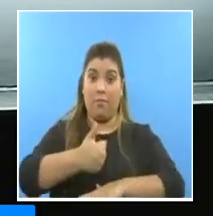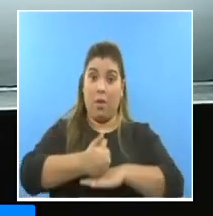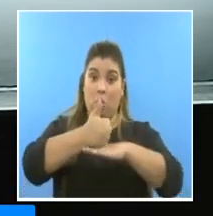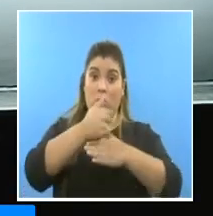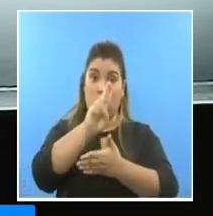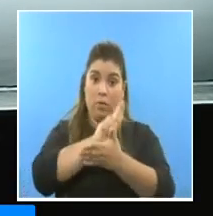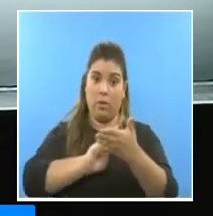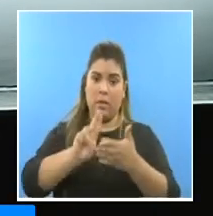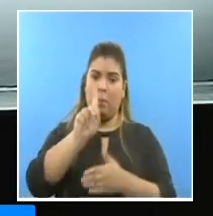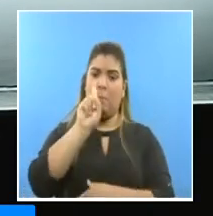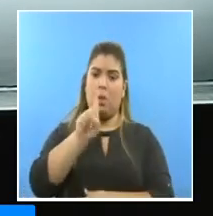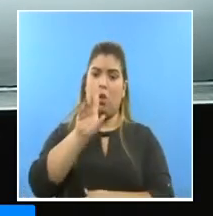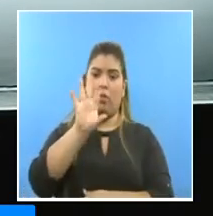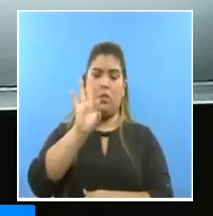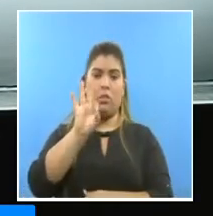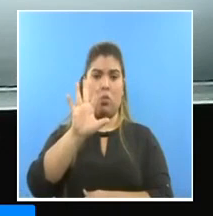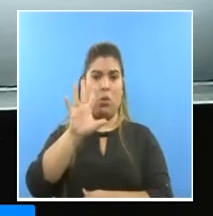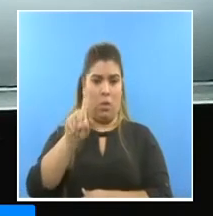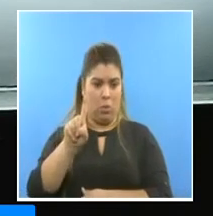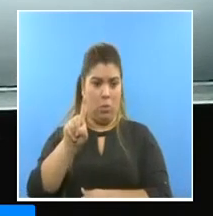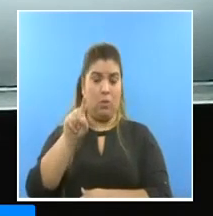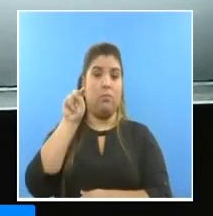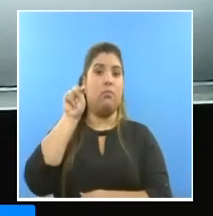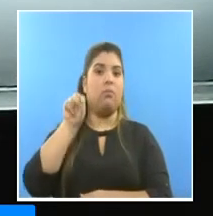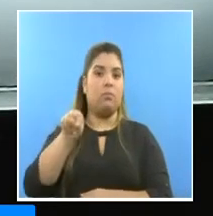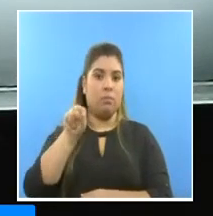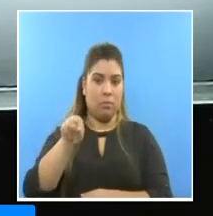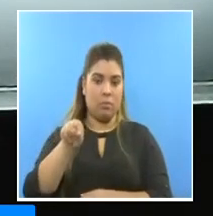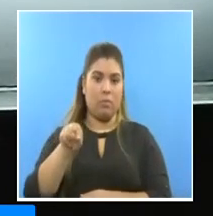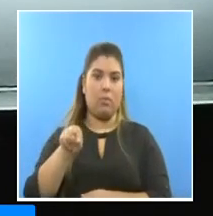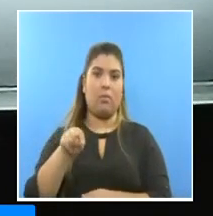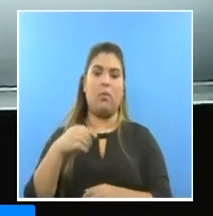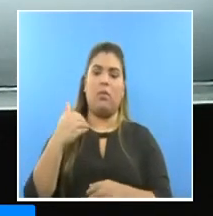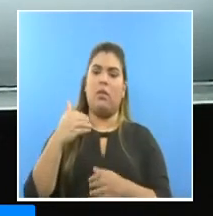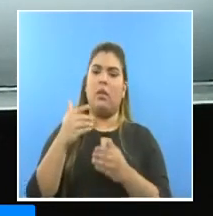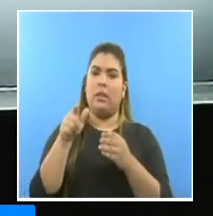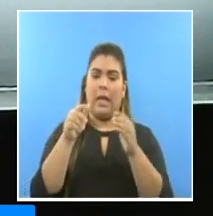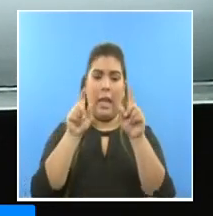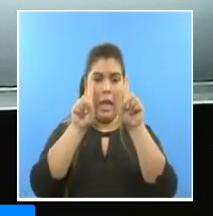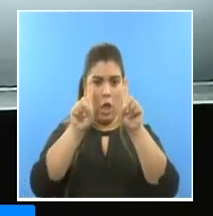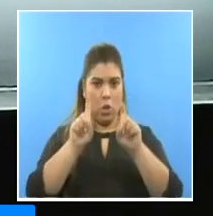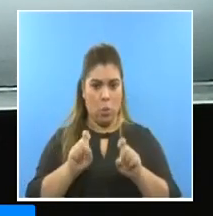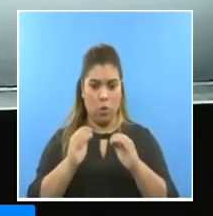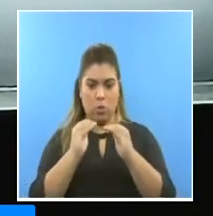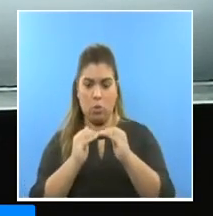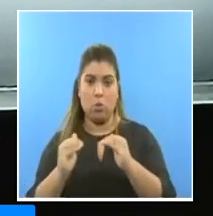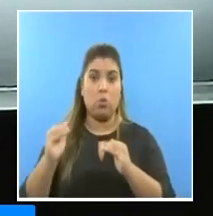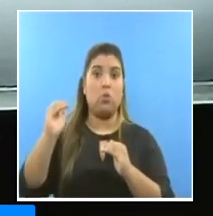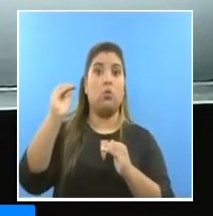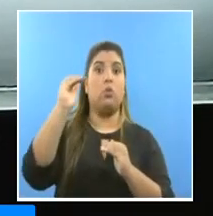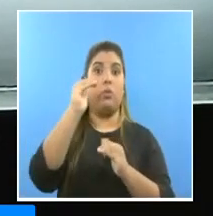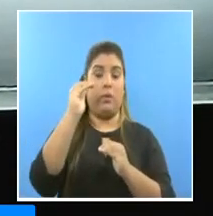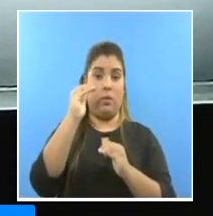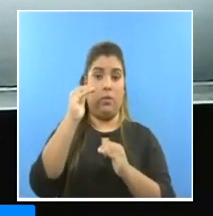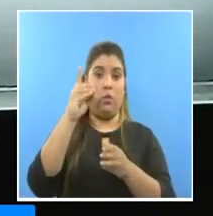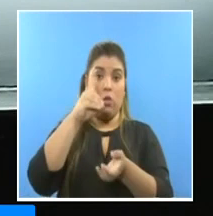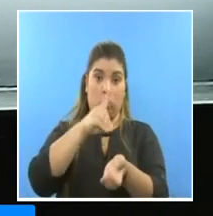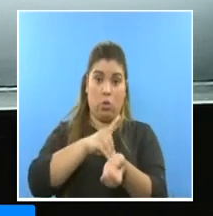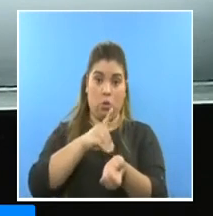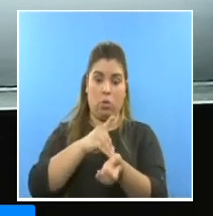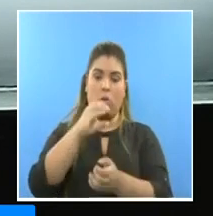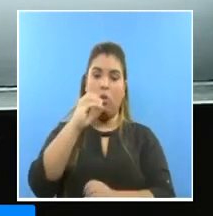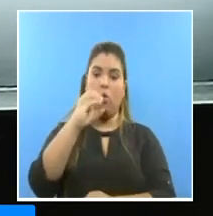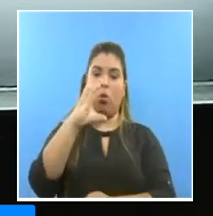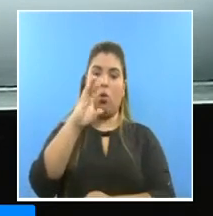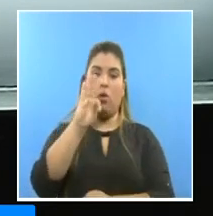Fue la obra de ese prohombre de la educación superior, el doctor el doctor